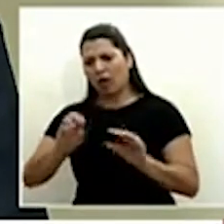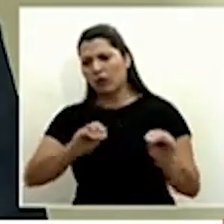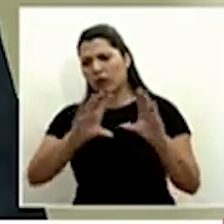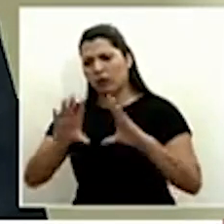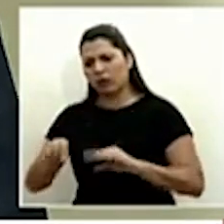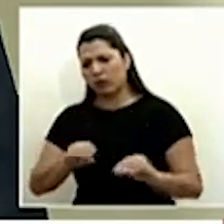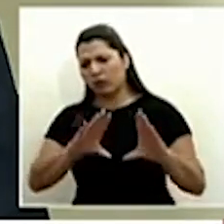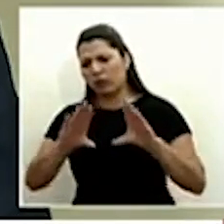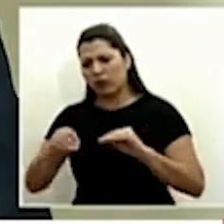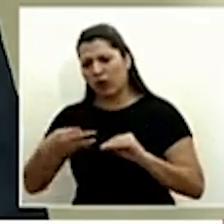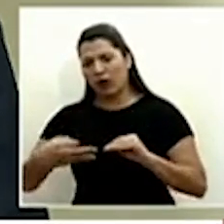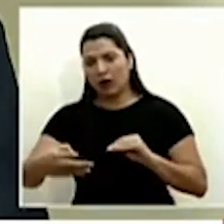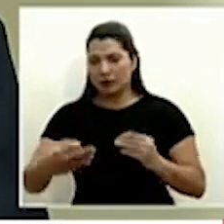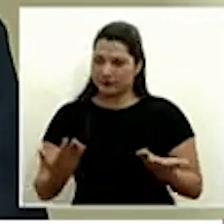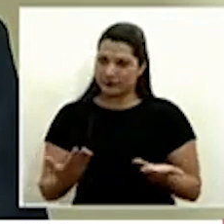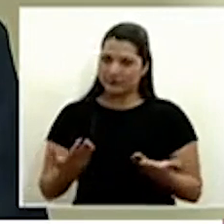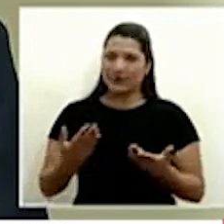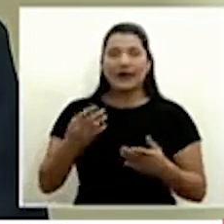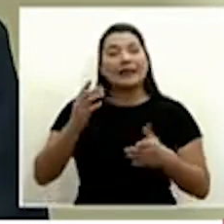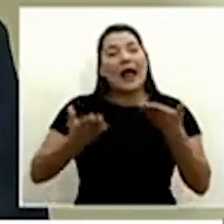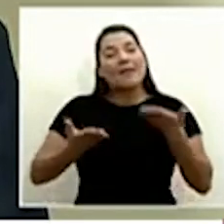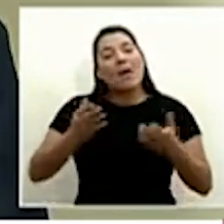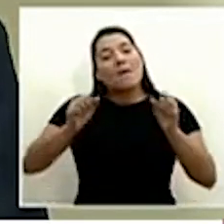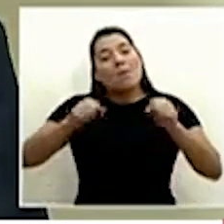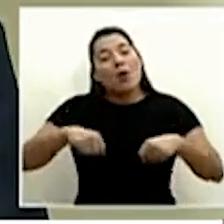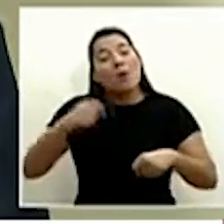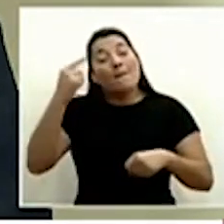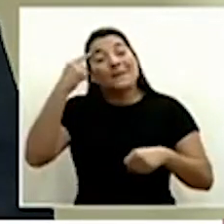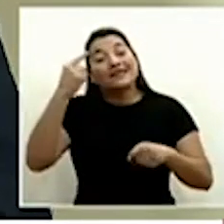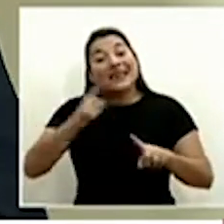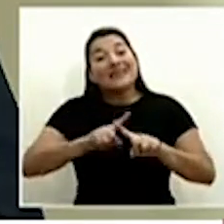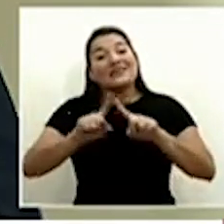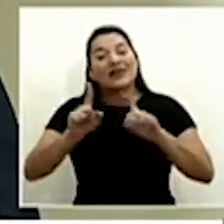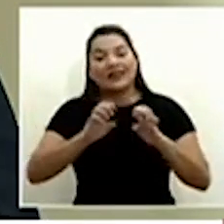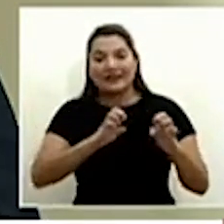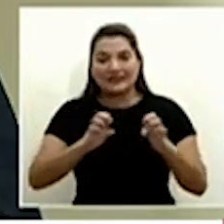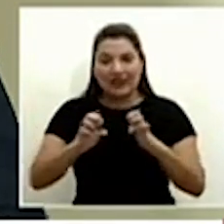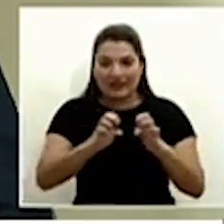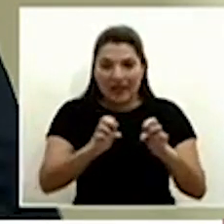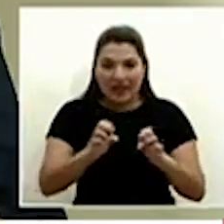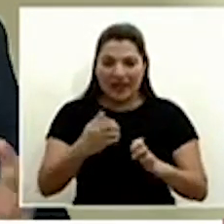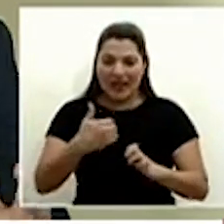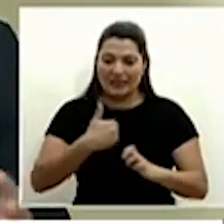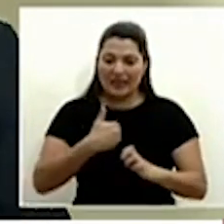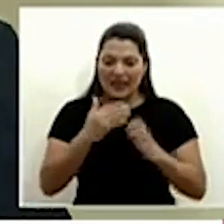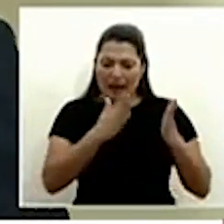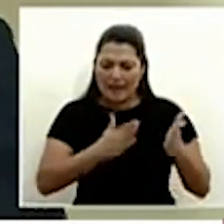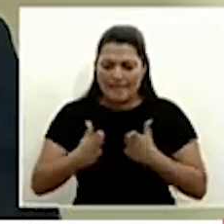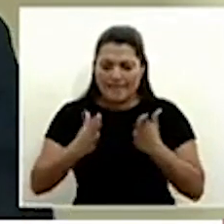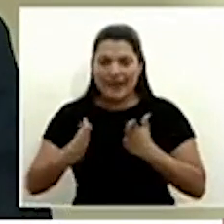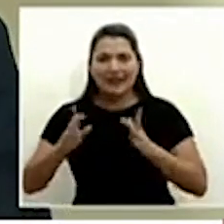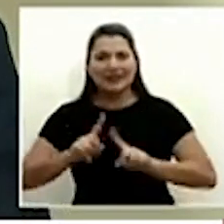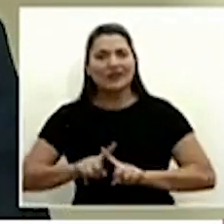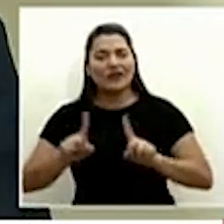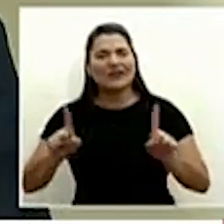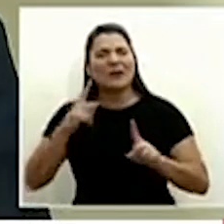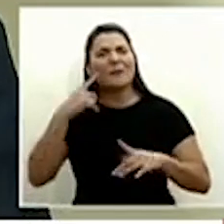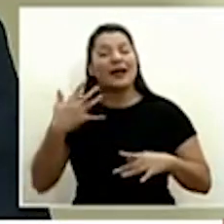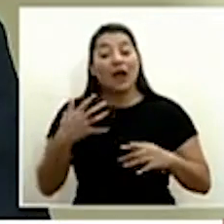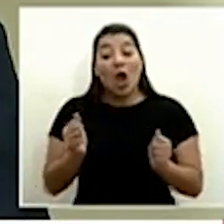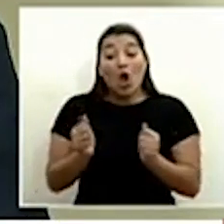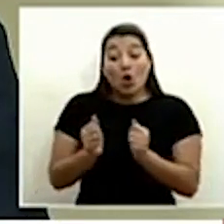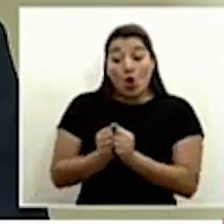podríamos eventualmente tomar algún tipo de medidas diferentes para que con el recurso que tenemos o incluso un poco más